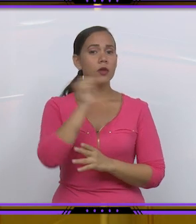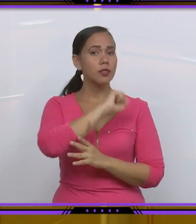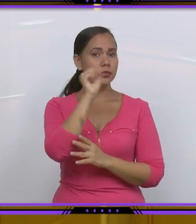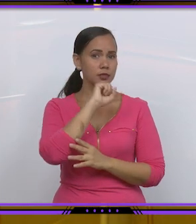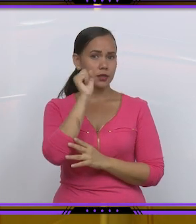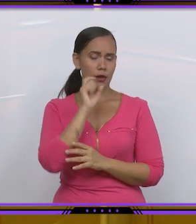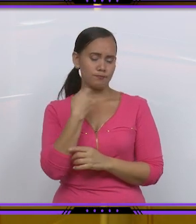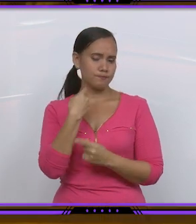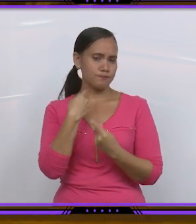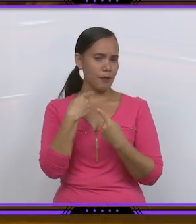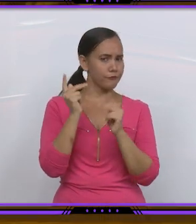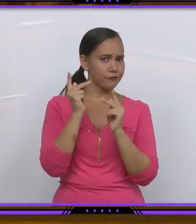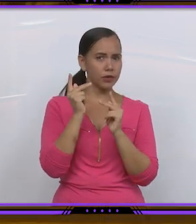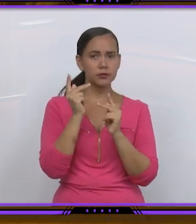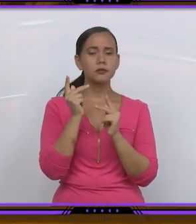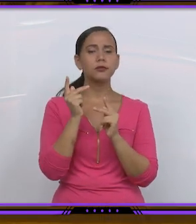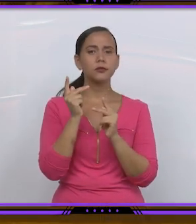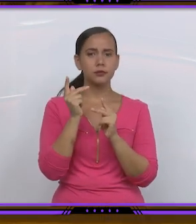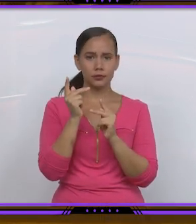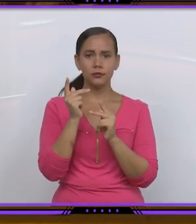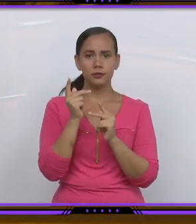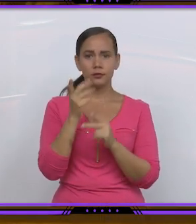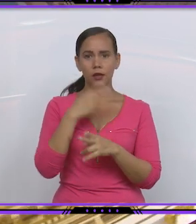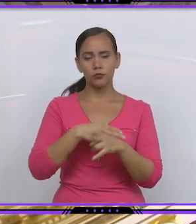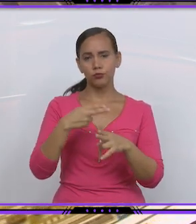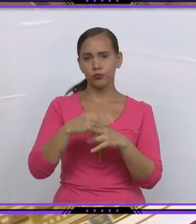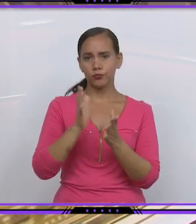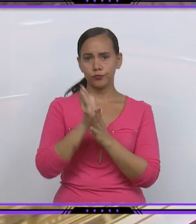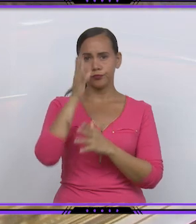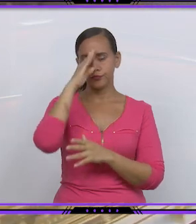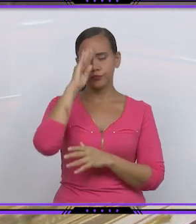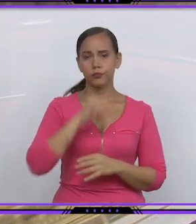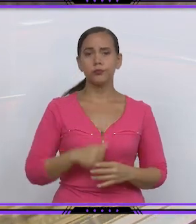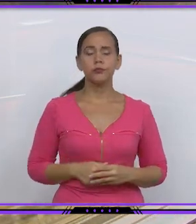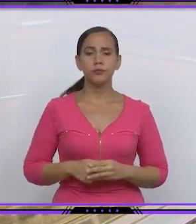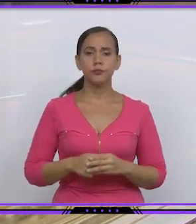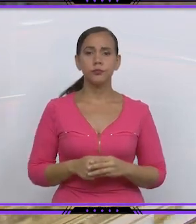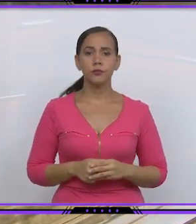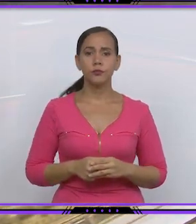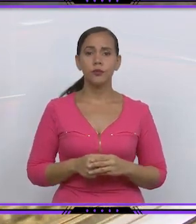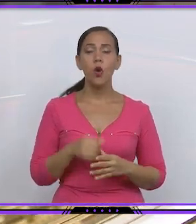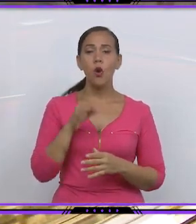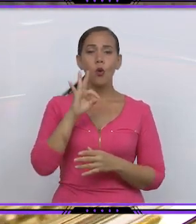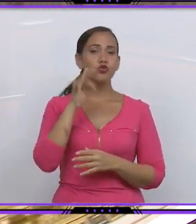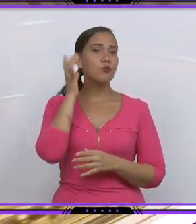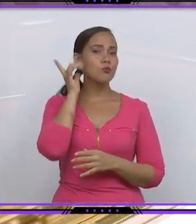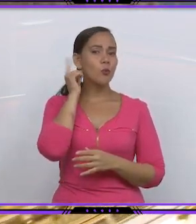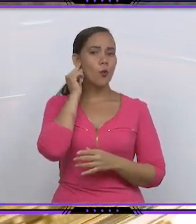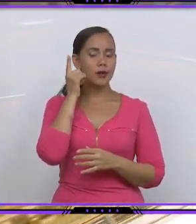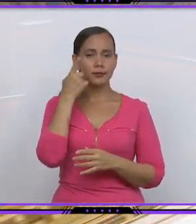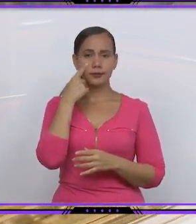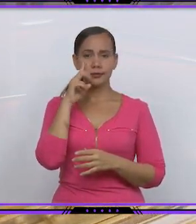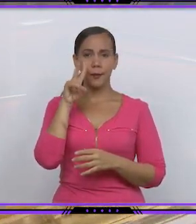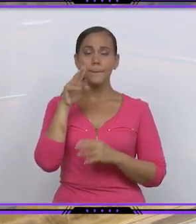acústica perfecta similar a la de la célebre escala de Milán. Las ocho musas del Olimpo que parecen revolotear en su